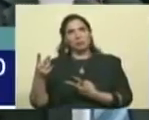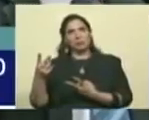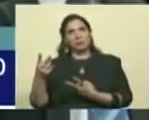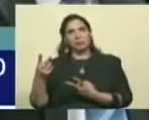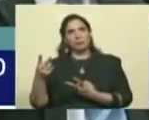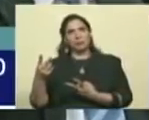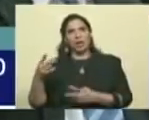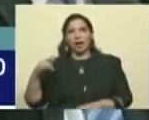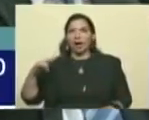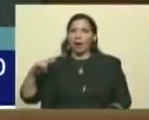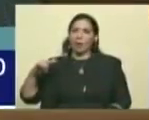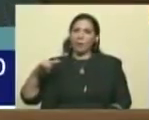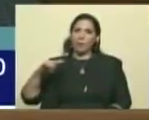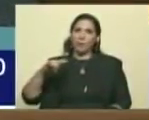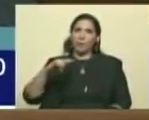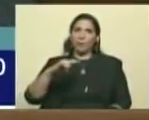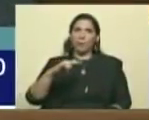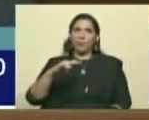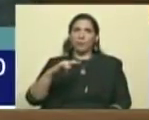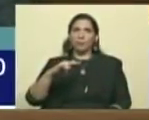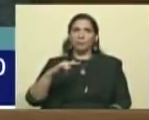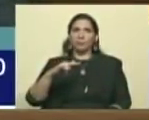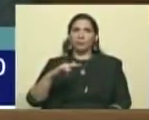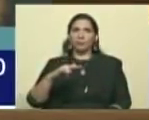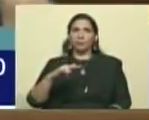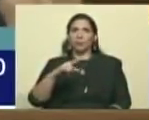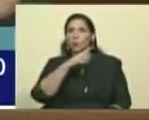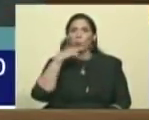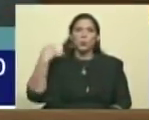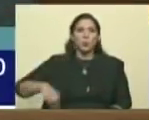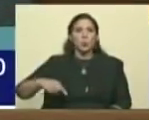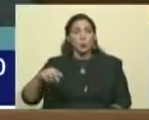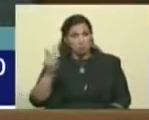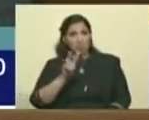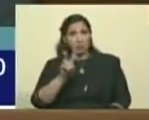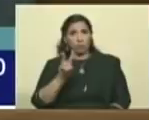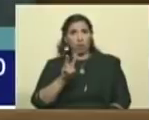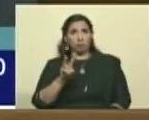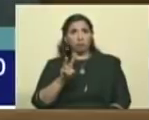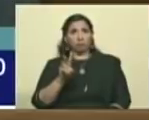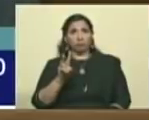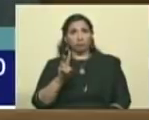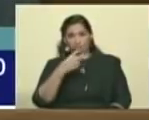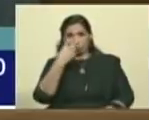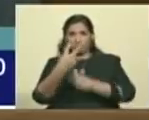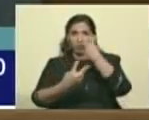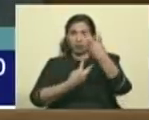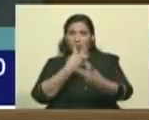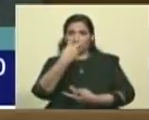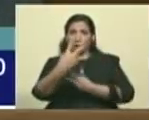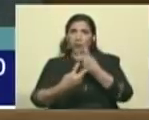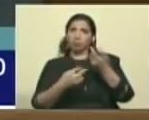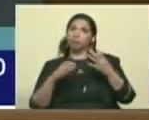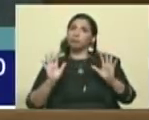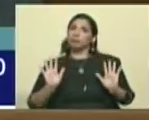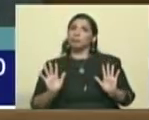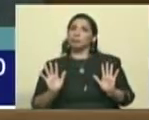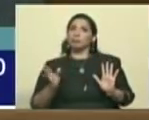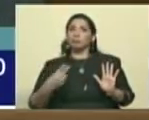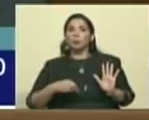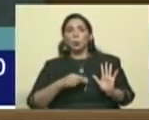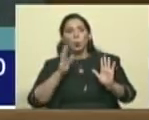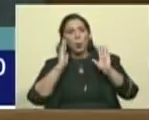aviones de la Fuerza Aérea Rusa a Venezuela llegaron. Una visita, pues. Y los atendimos